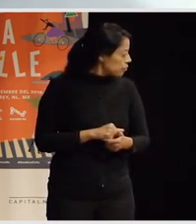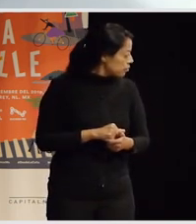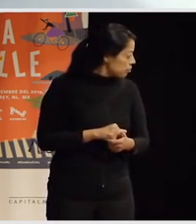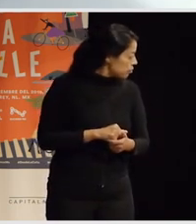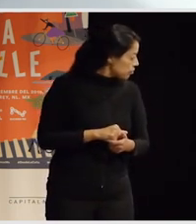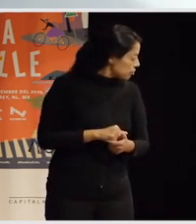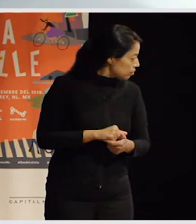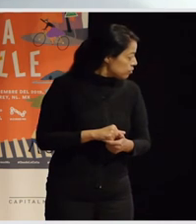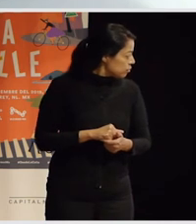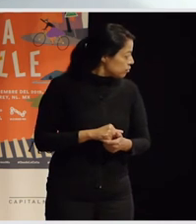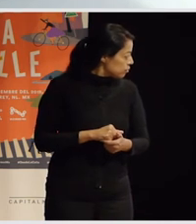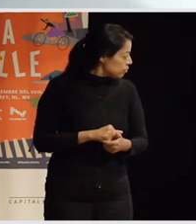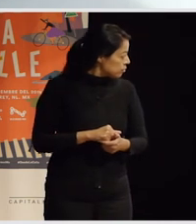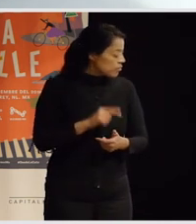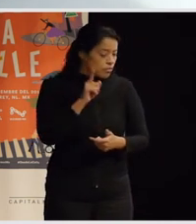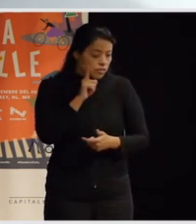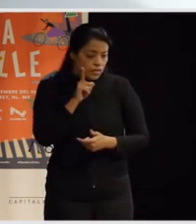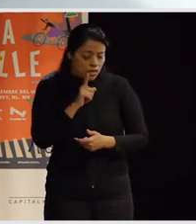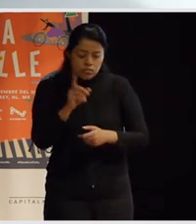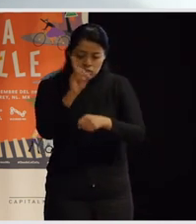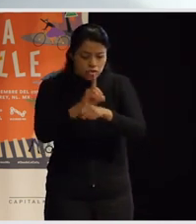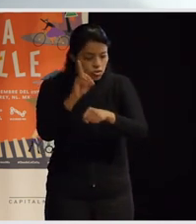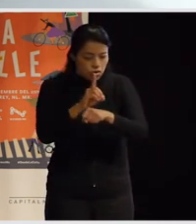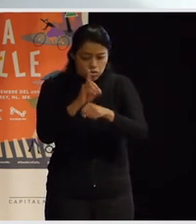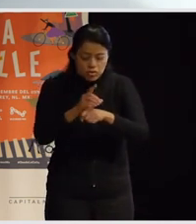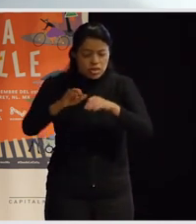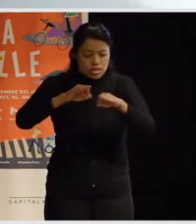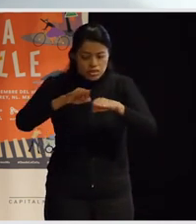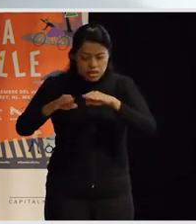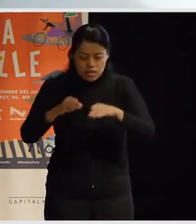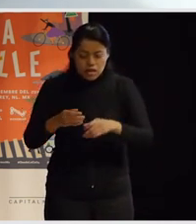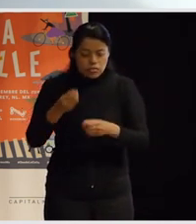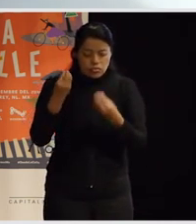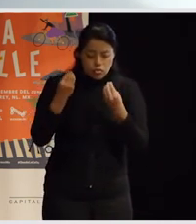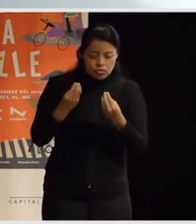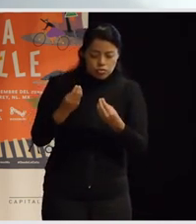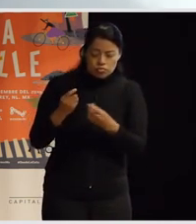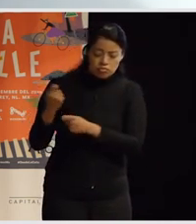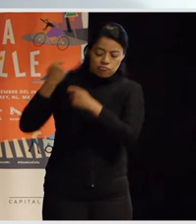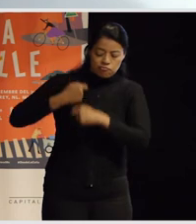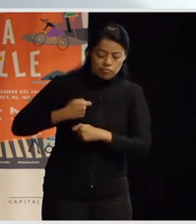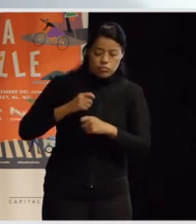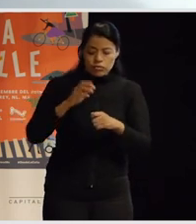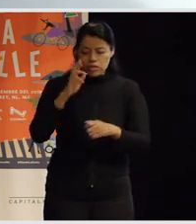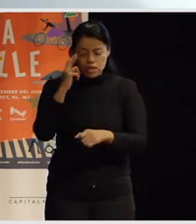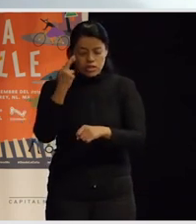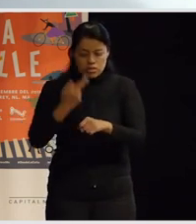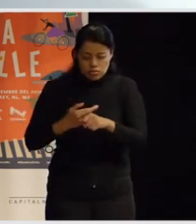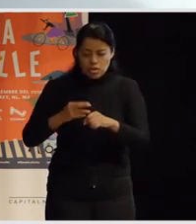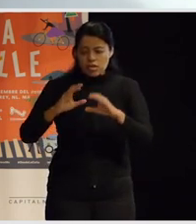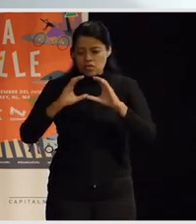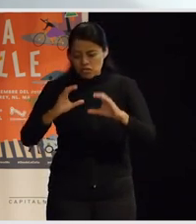planos de Batistán ¿no? o digamos las mujeres en su cotidiano asumimos un montón de cuestiones que tienen que ver con lo colectivo con las redes y con el cuidado